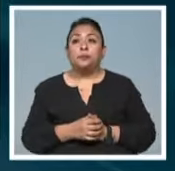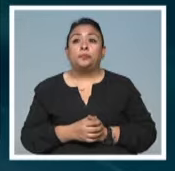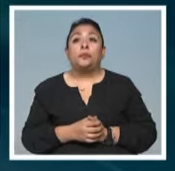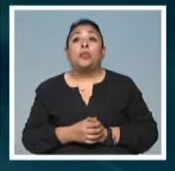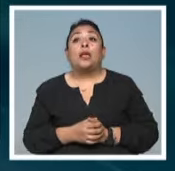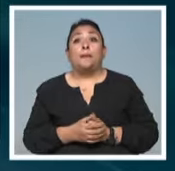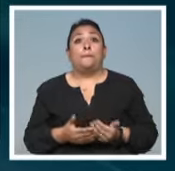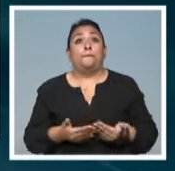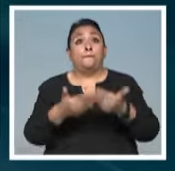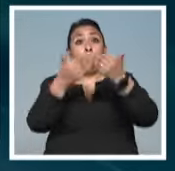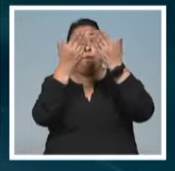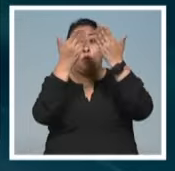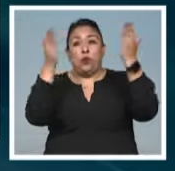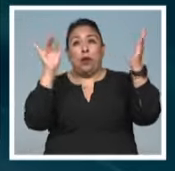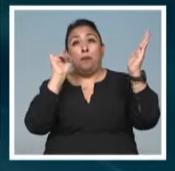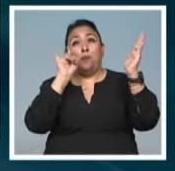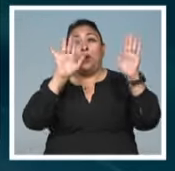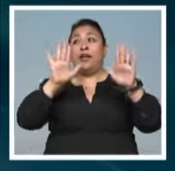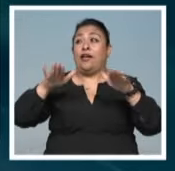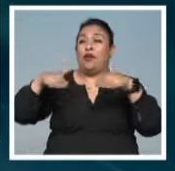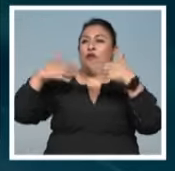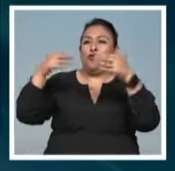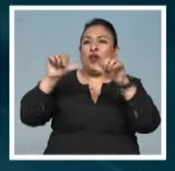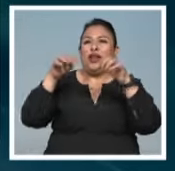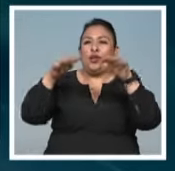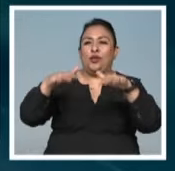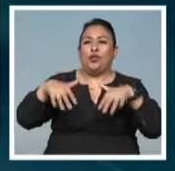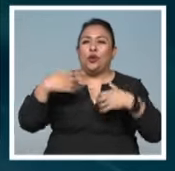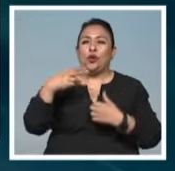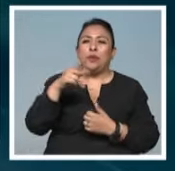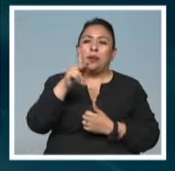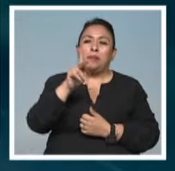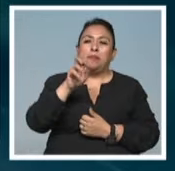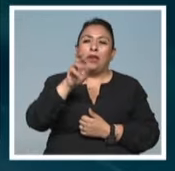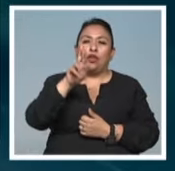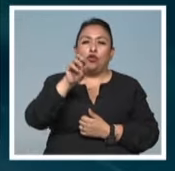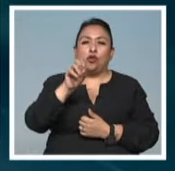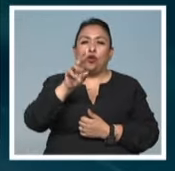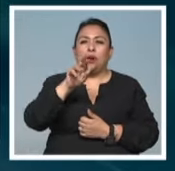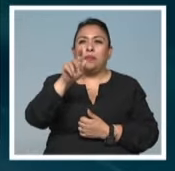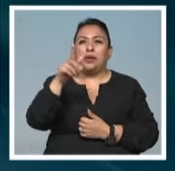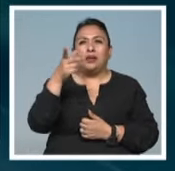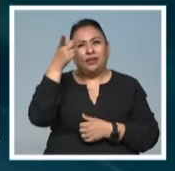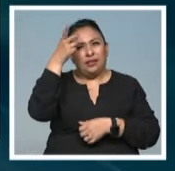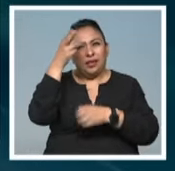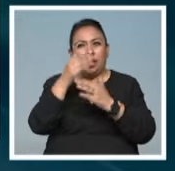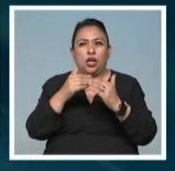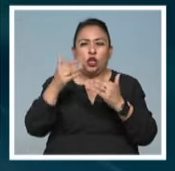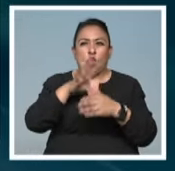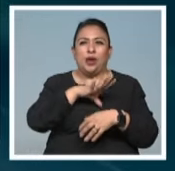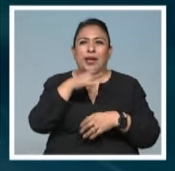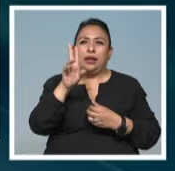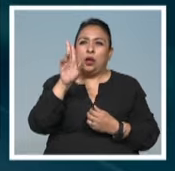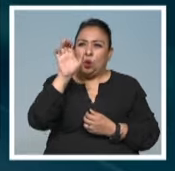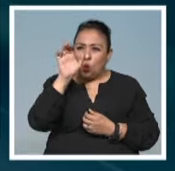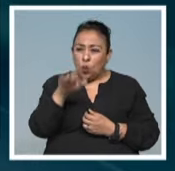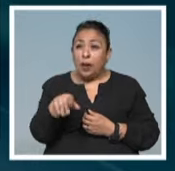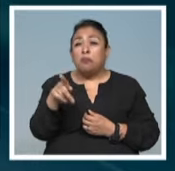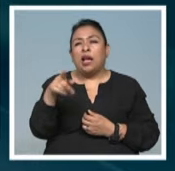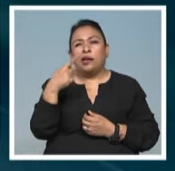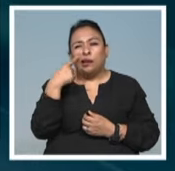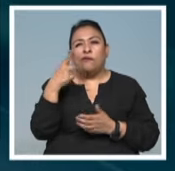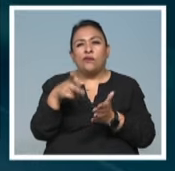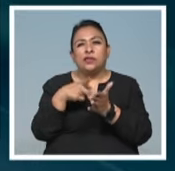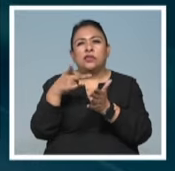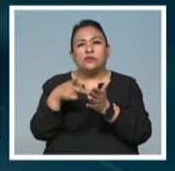El mural ha sido colocado a las afueras del Auditorio Pedro Ramírez Vázquez de la Rectoría General de la UAM, donde suelen